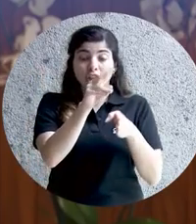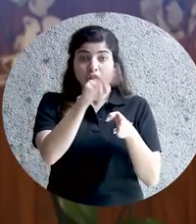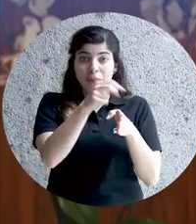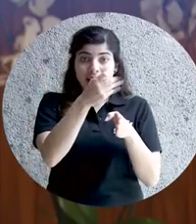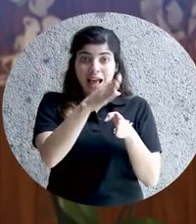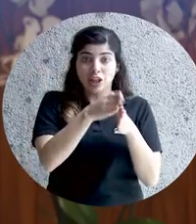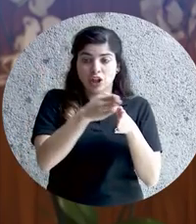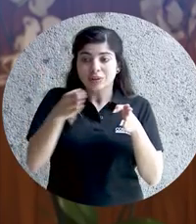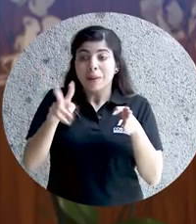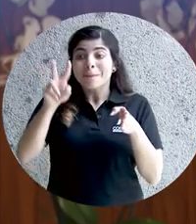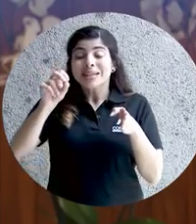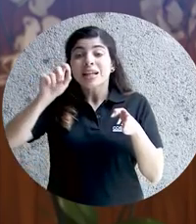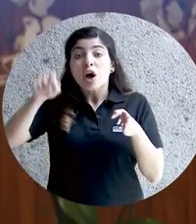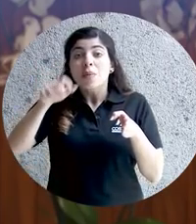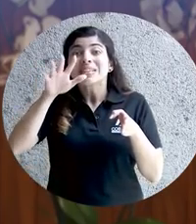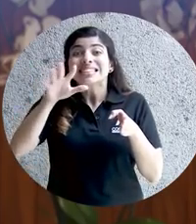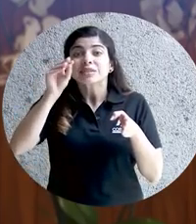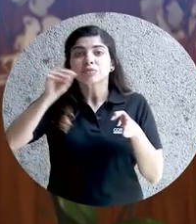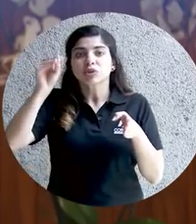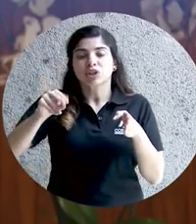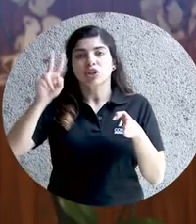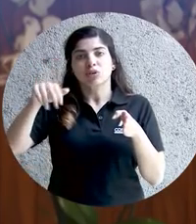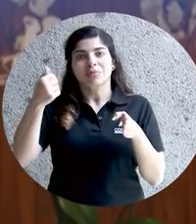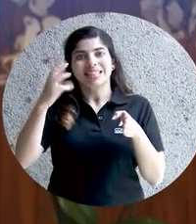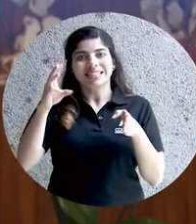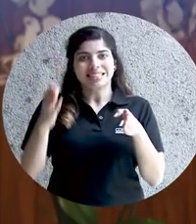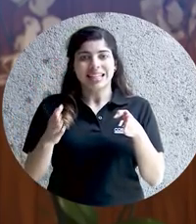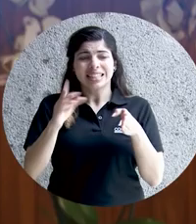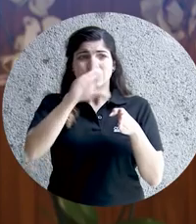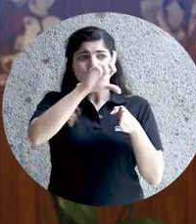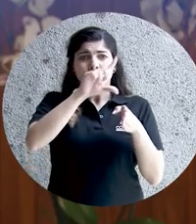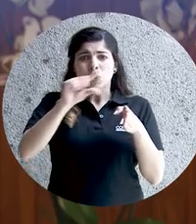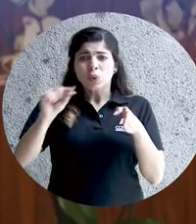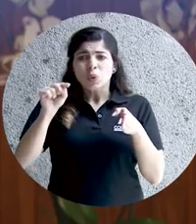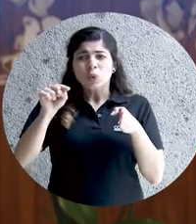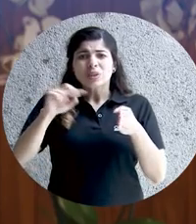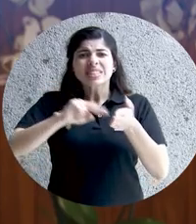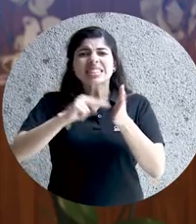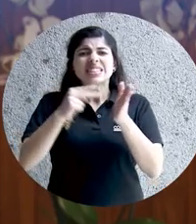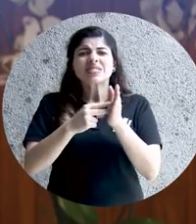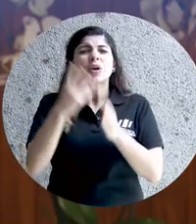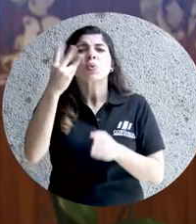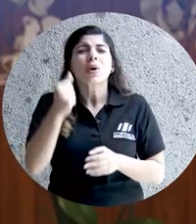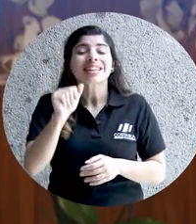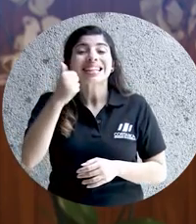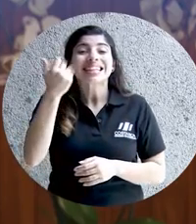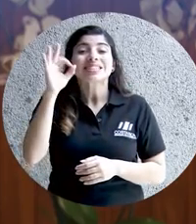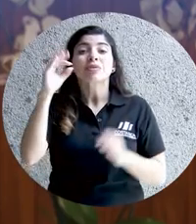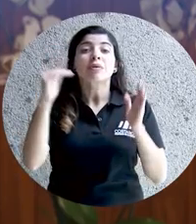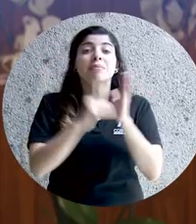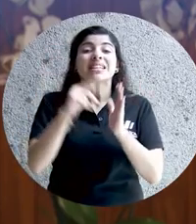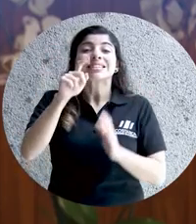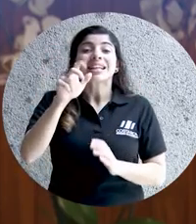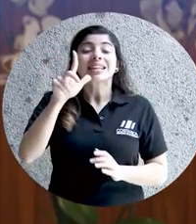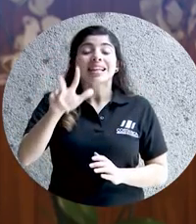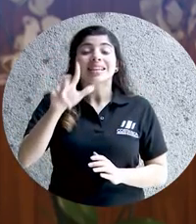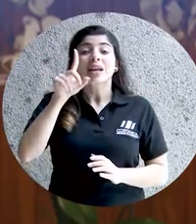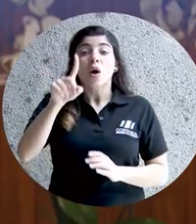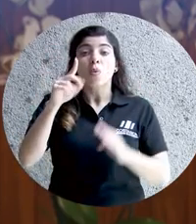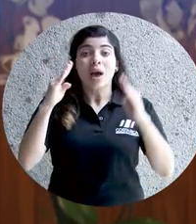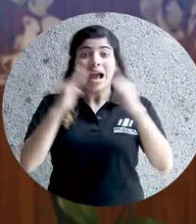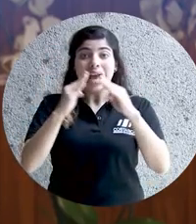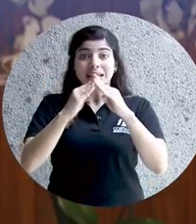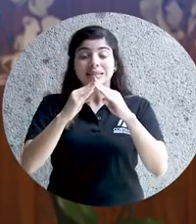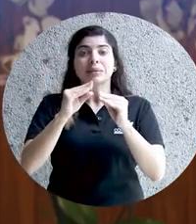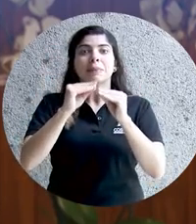2014 a un 20,5% en el 2016, una reducción que significa 19,131 hogares